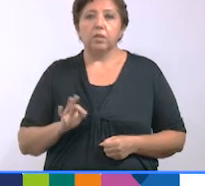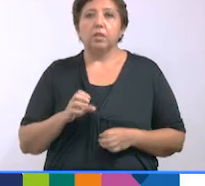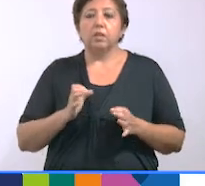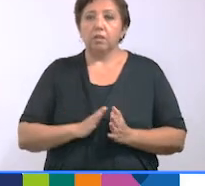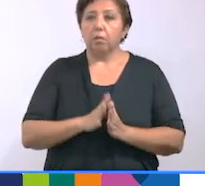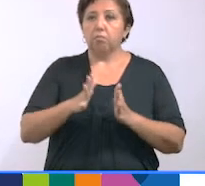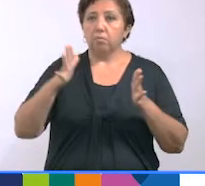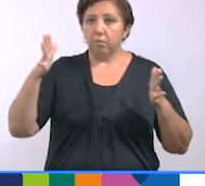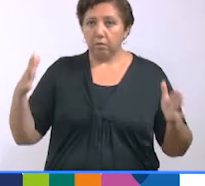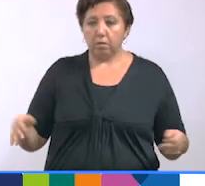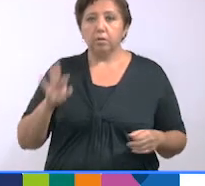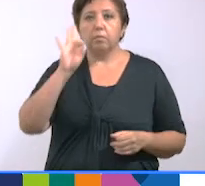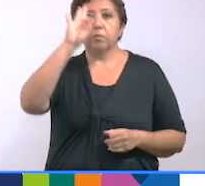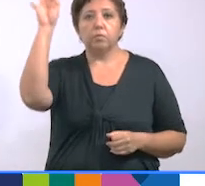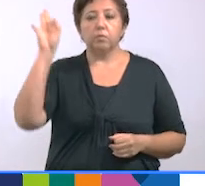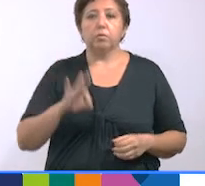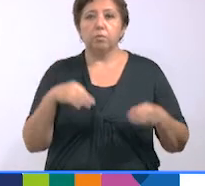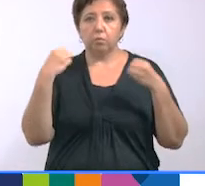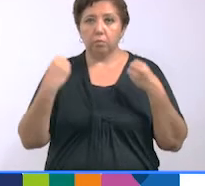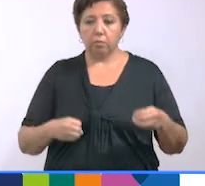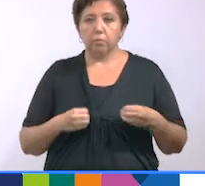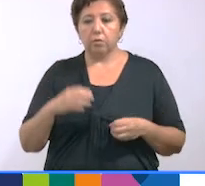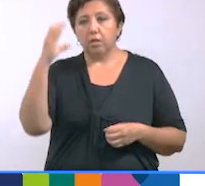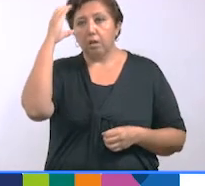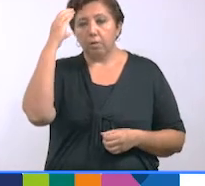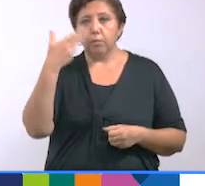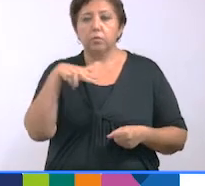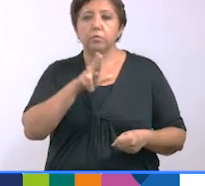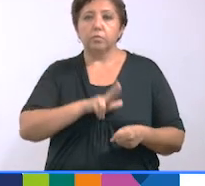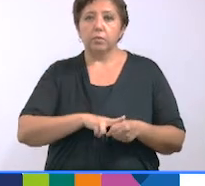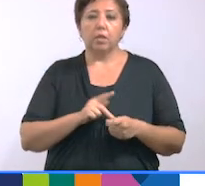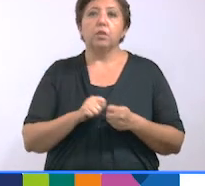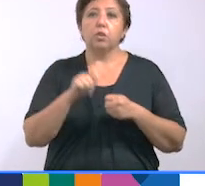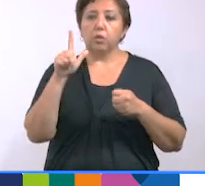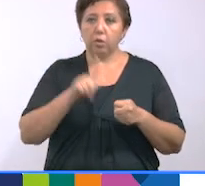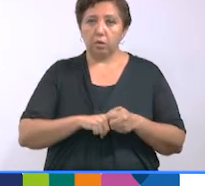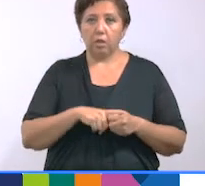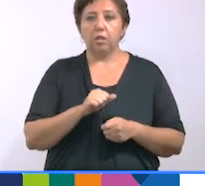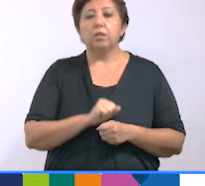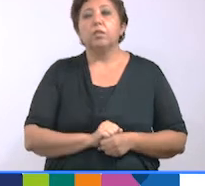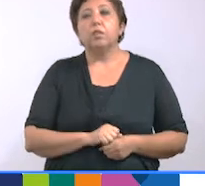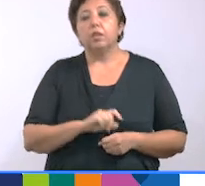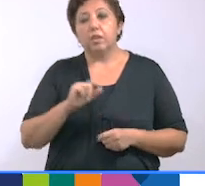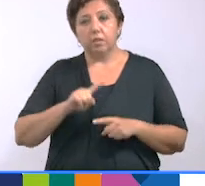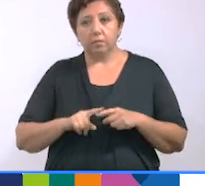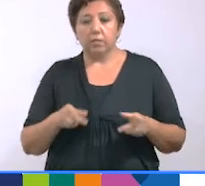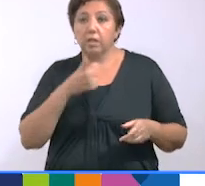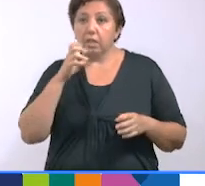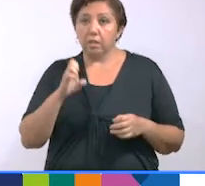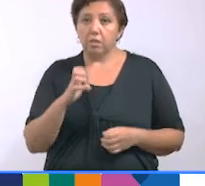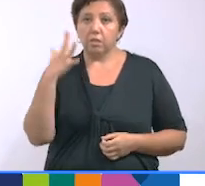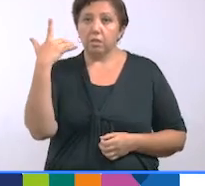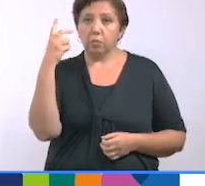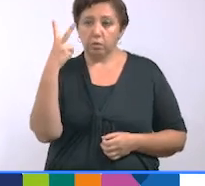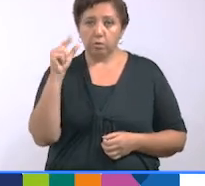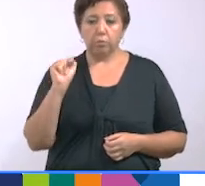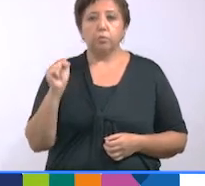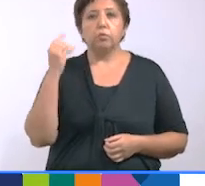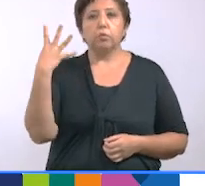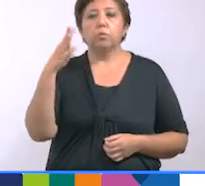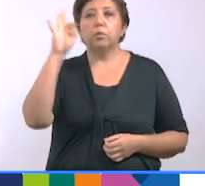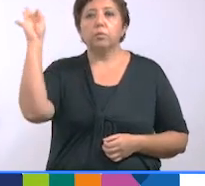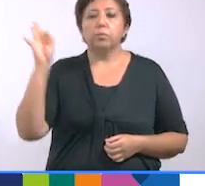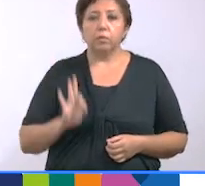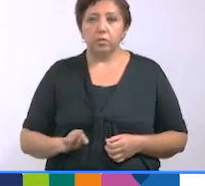está en ascenso. El porcentaje de ocupación de camas de hospitalización total COVID más no COVID es del 52.4